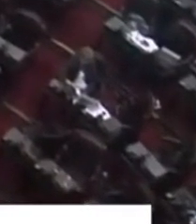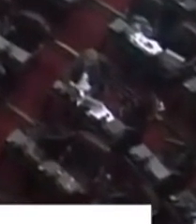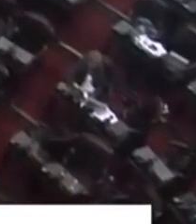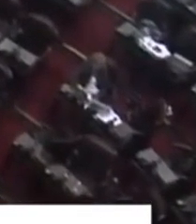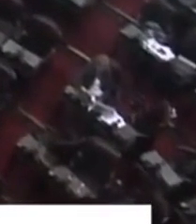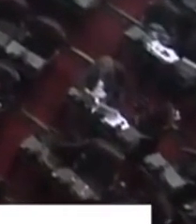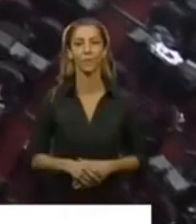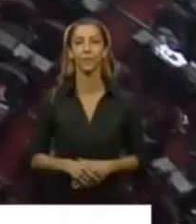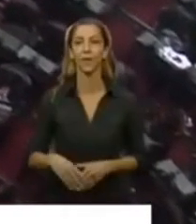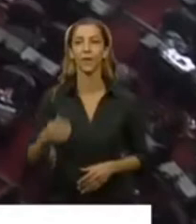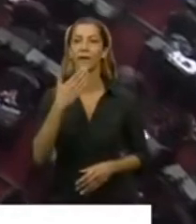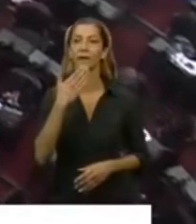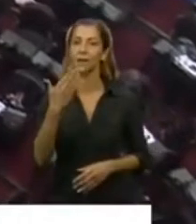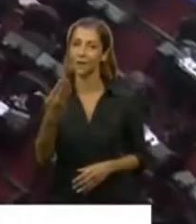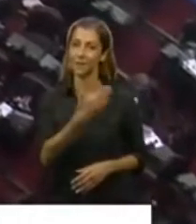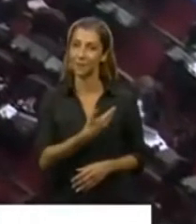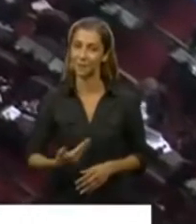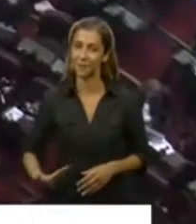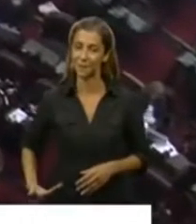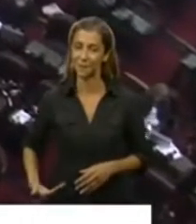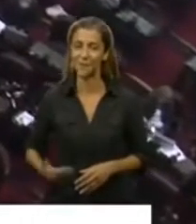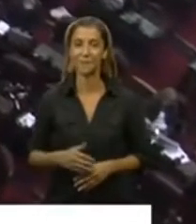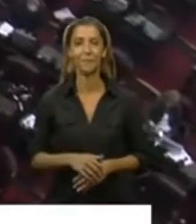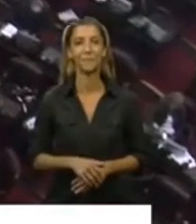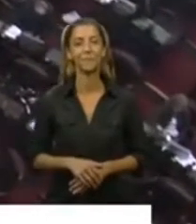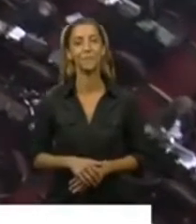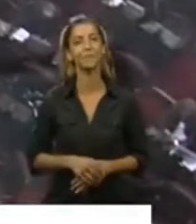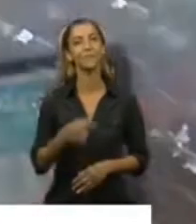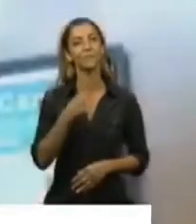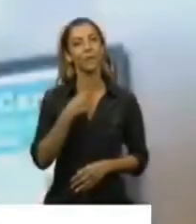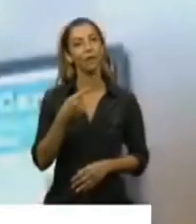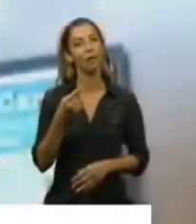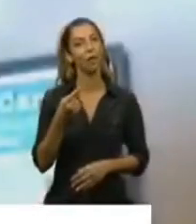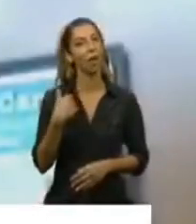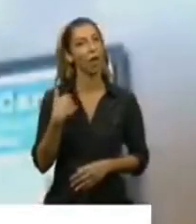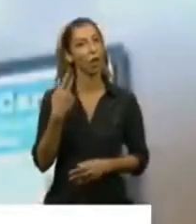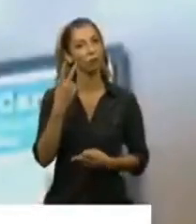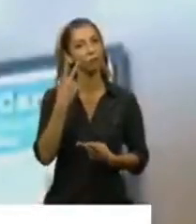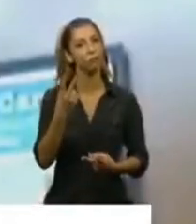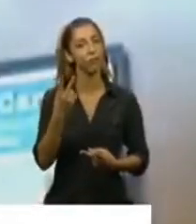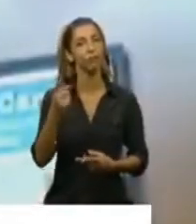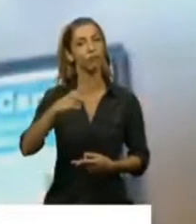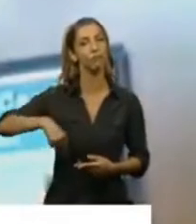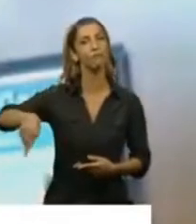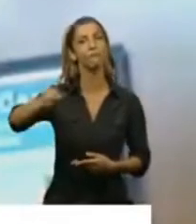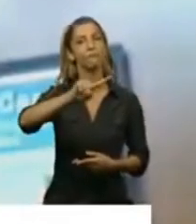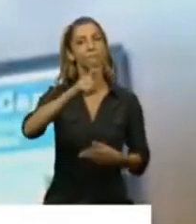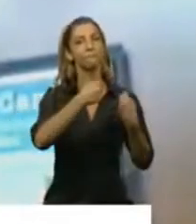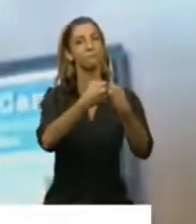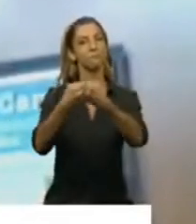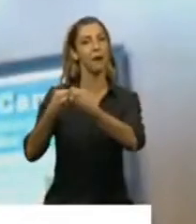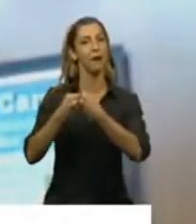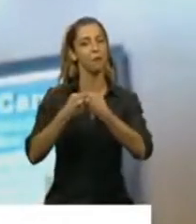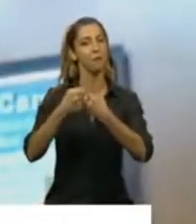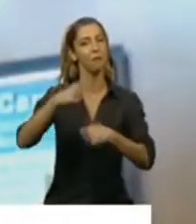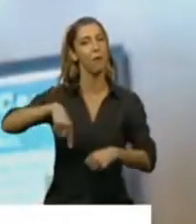Gracias, señor presidente. Quiero destacar el consenso que hemos llegado en estos dos proyectos que